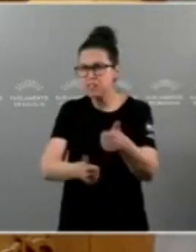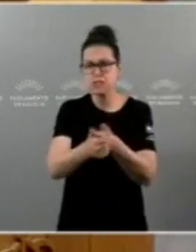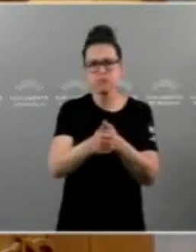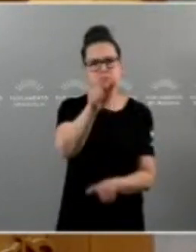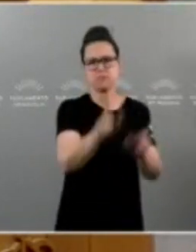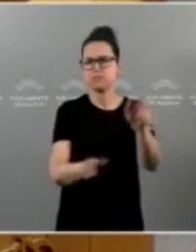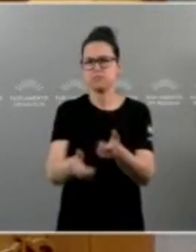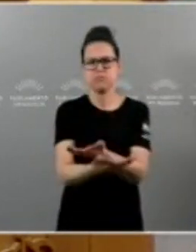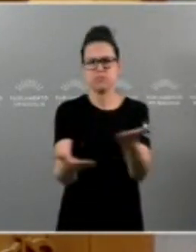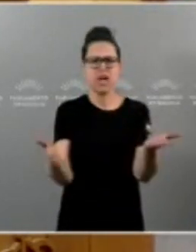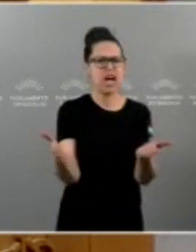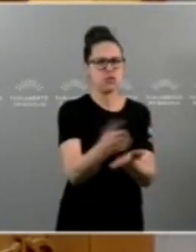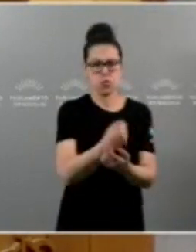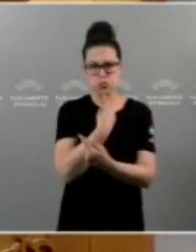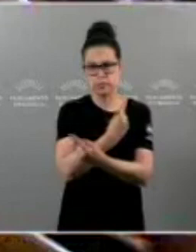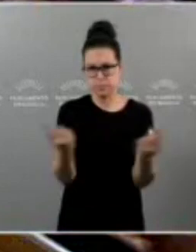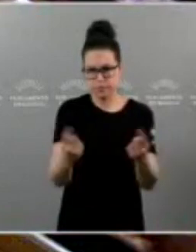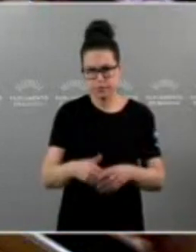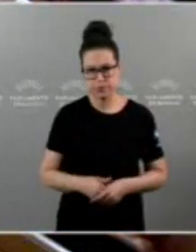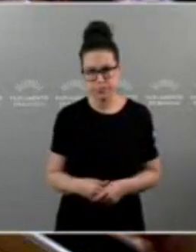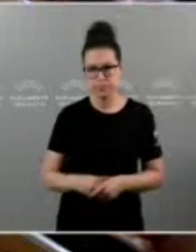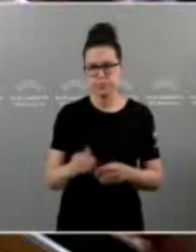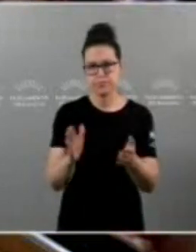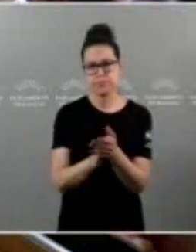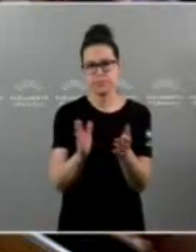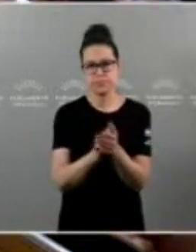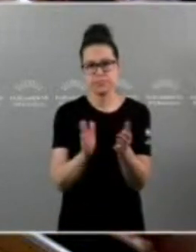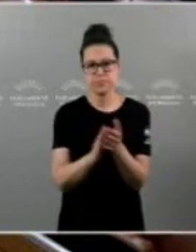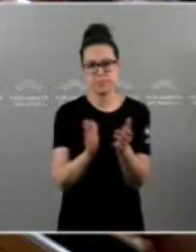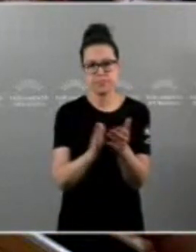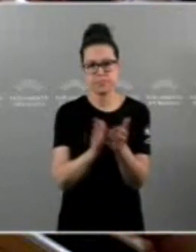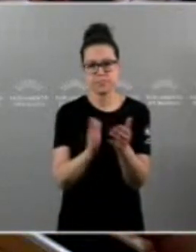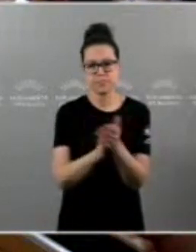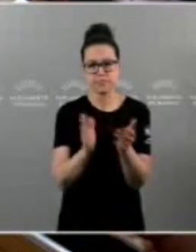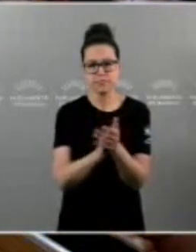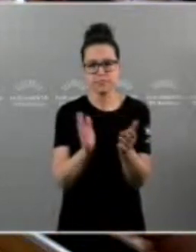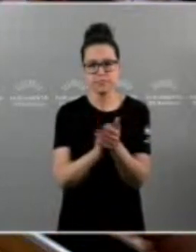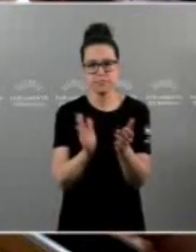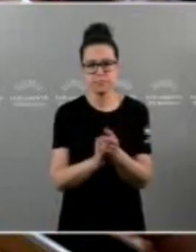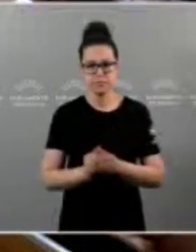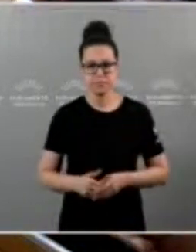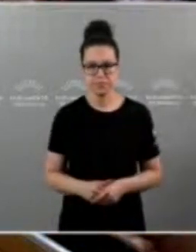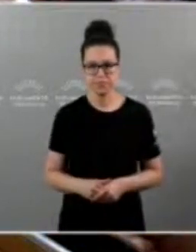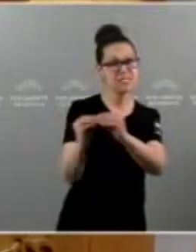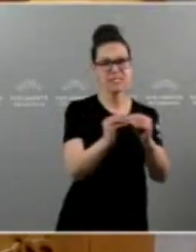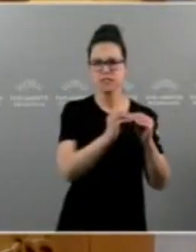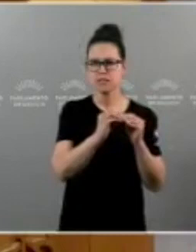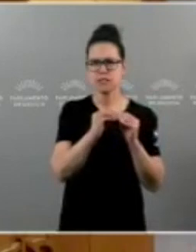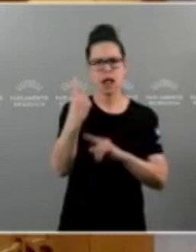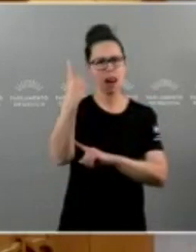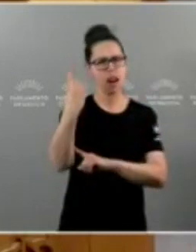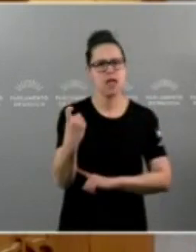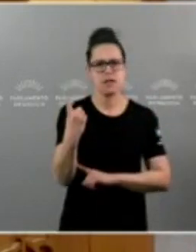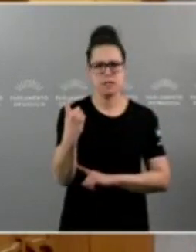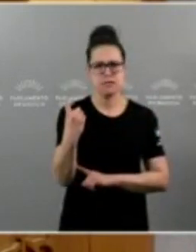povo. E iso teñen que saber. Da estructura do seu goberno polo adagora poucos avances, de momento sabe-se que creará novas dirección xerais e que